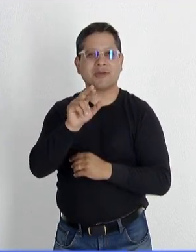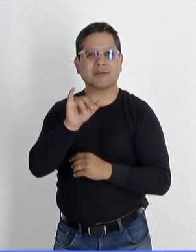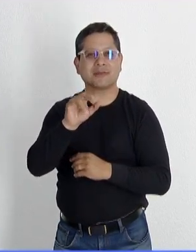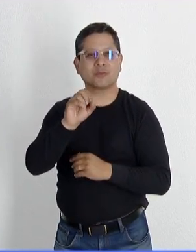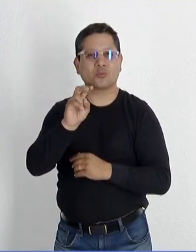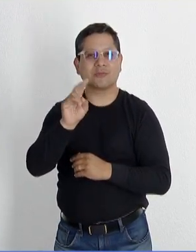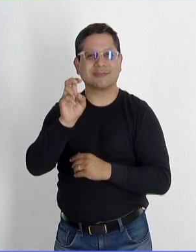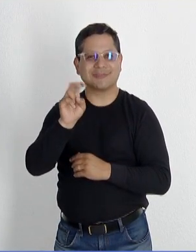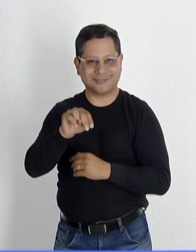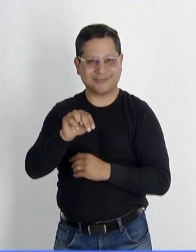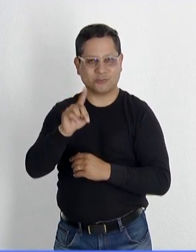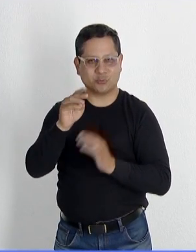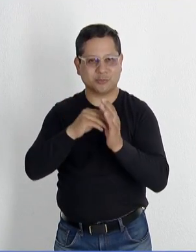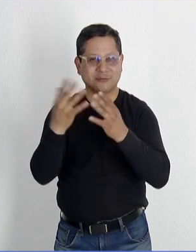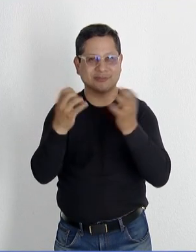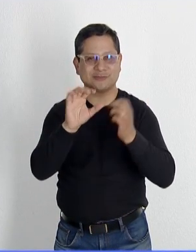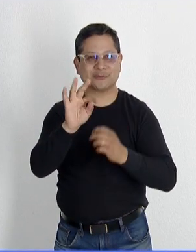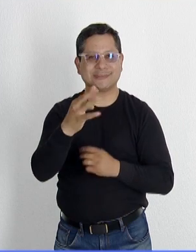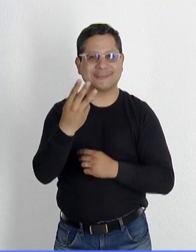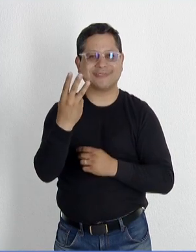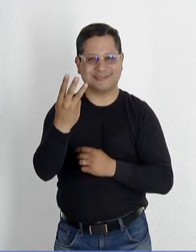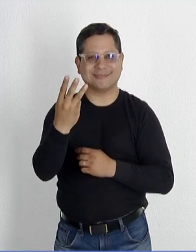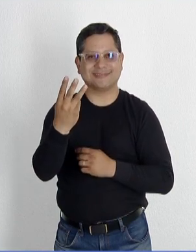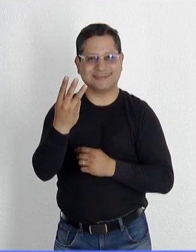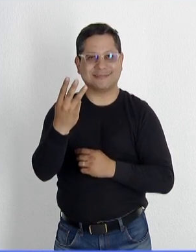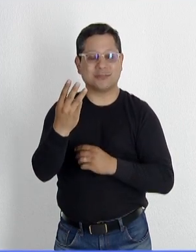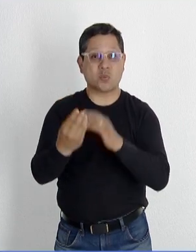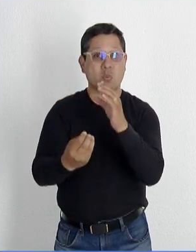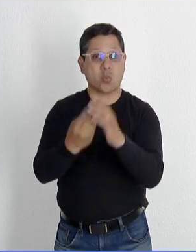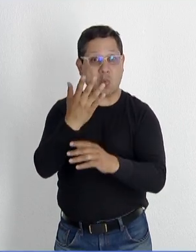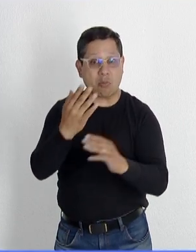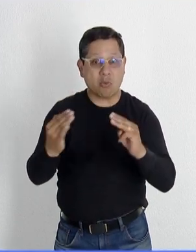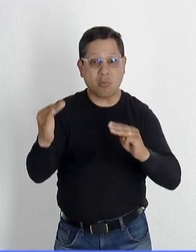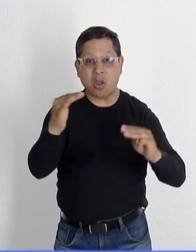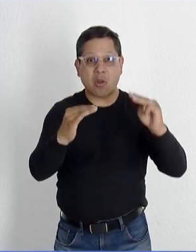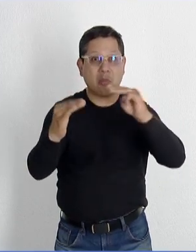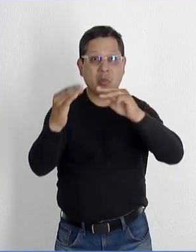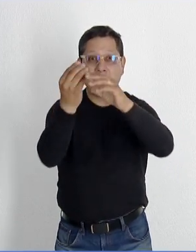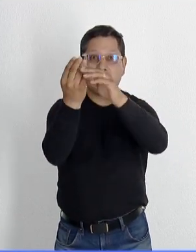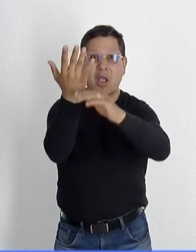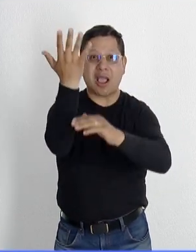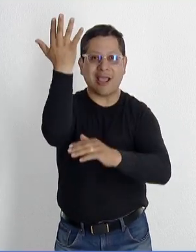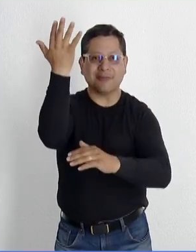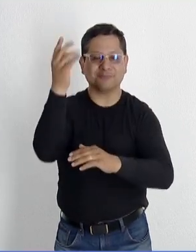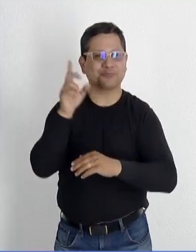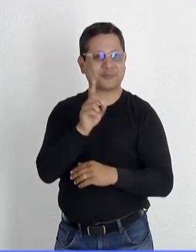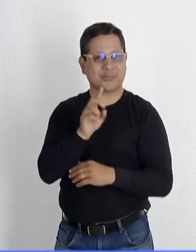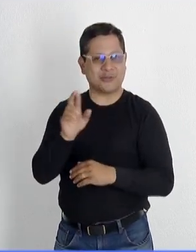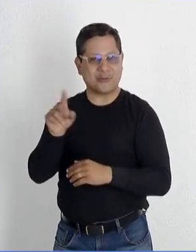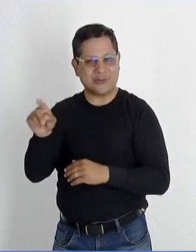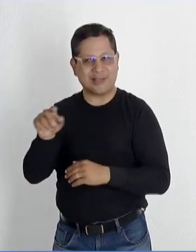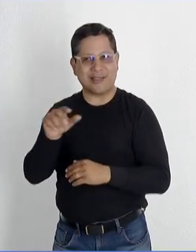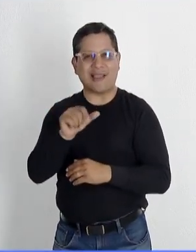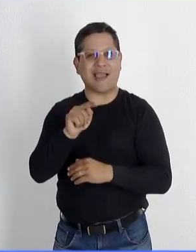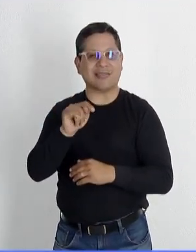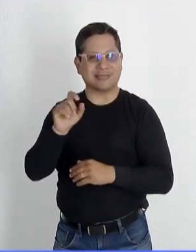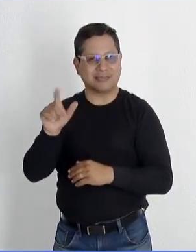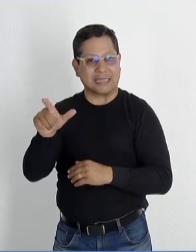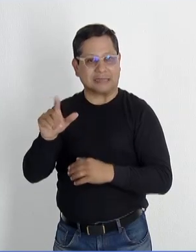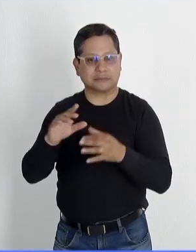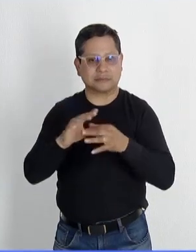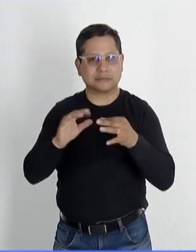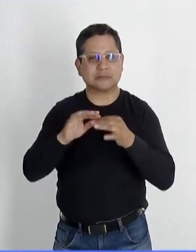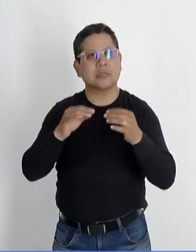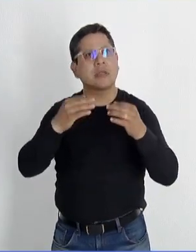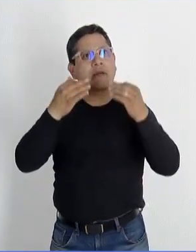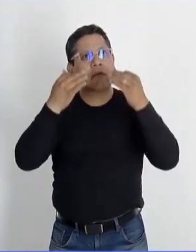Paricutín en Michoacán, 1943. Y esa fue esta narración que hizo el doctor Atle porque él no